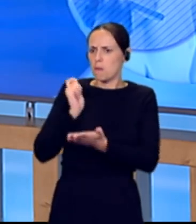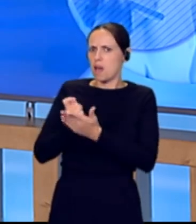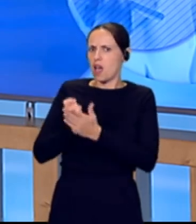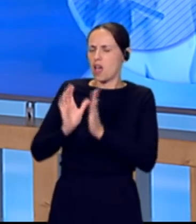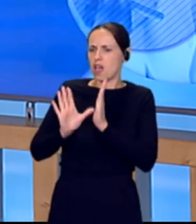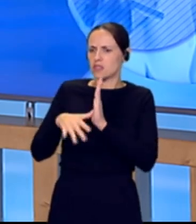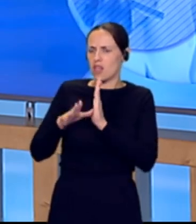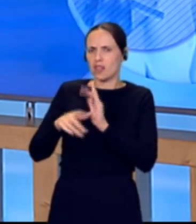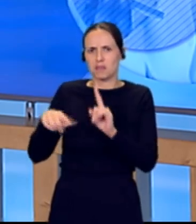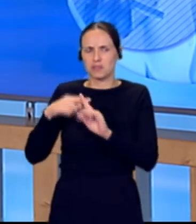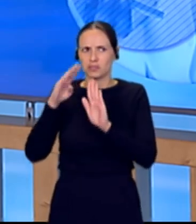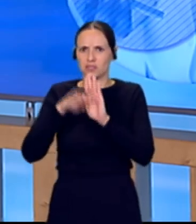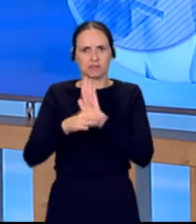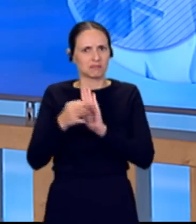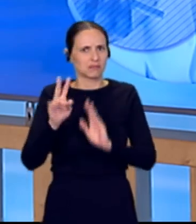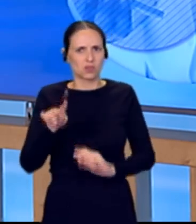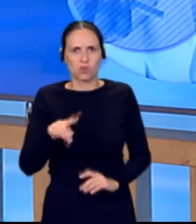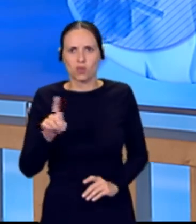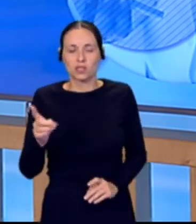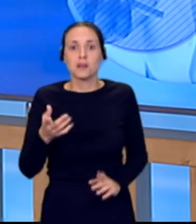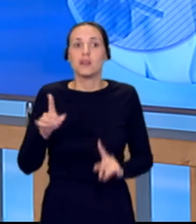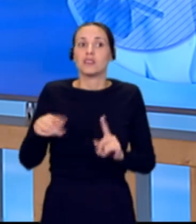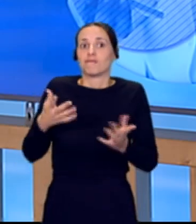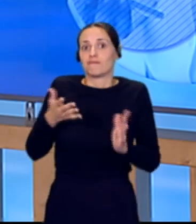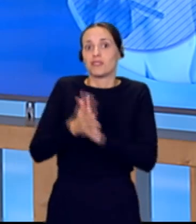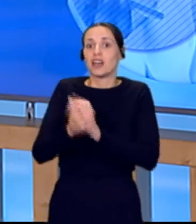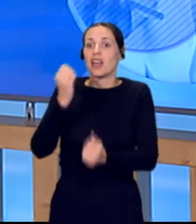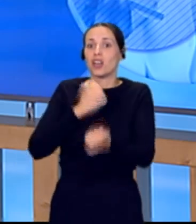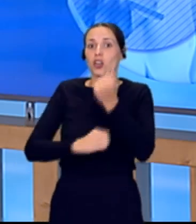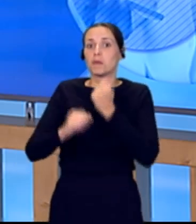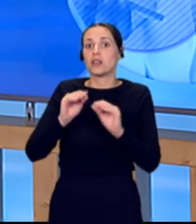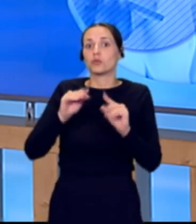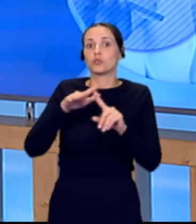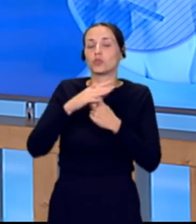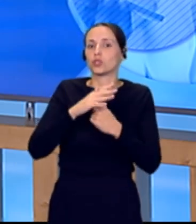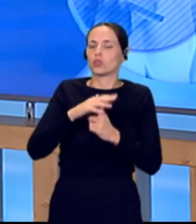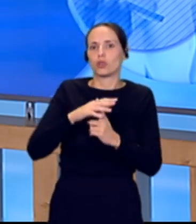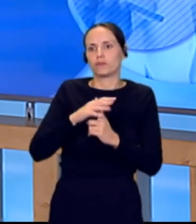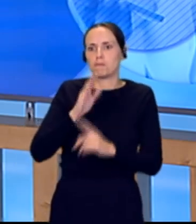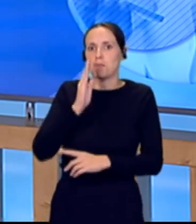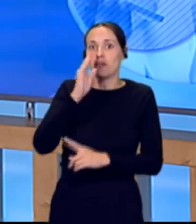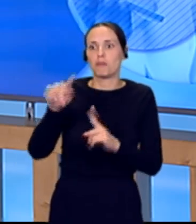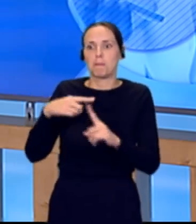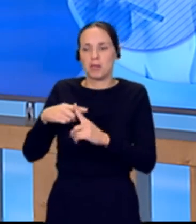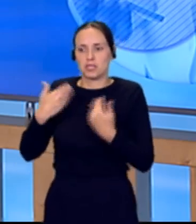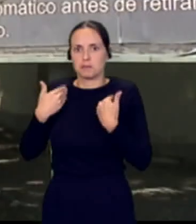inadecuadas, lo que perjudica su situación económica y también profesional. Lorenzo de Vera ha estado con ellos.